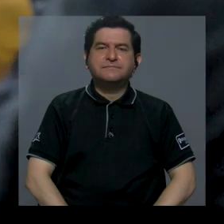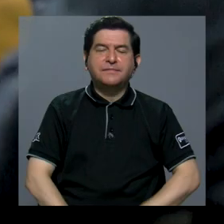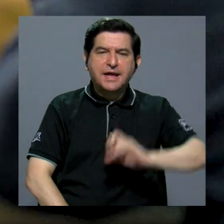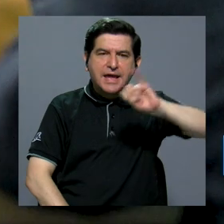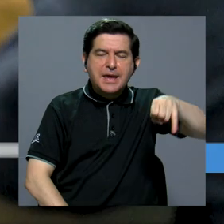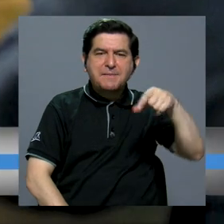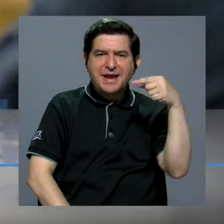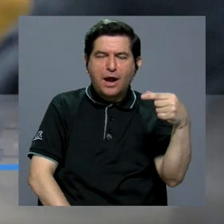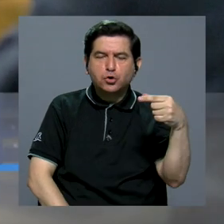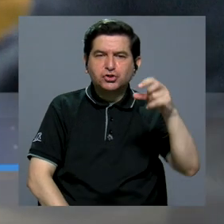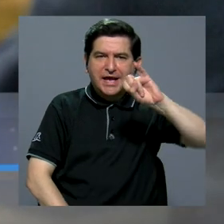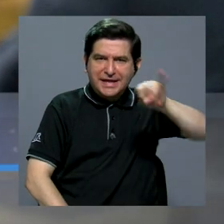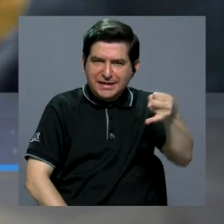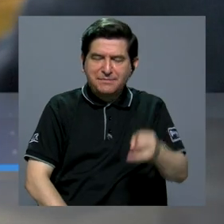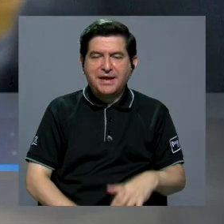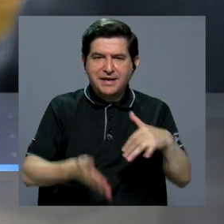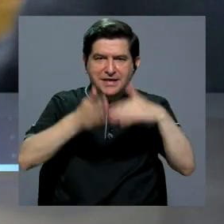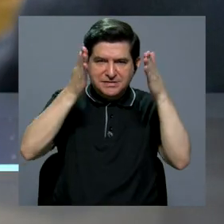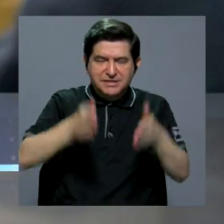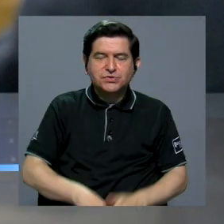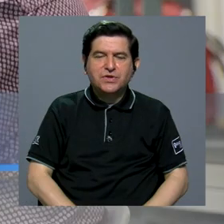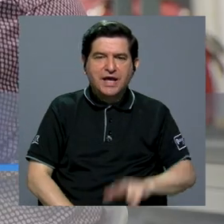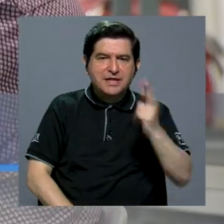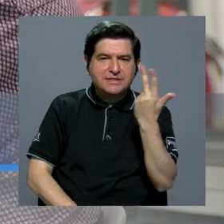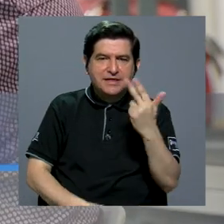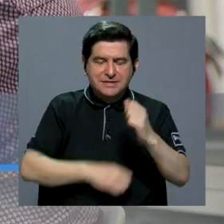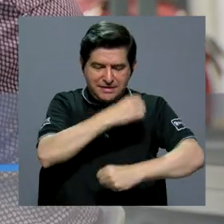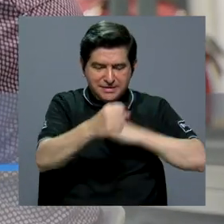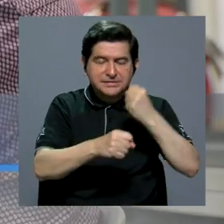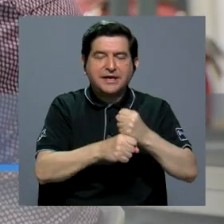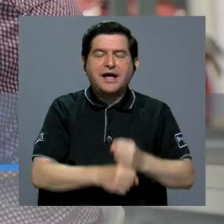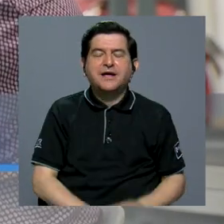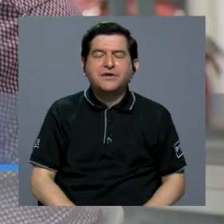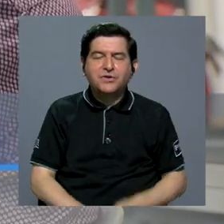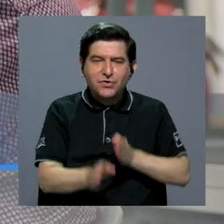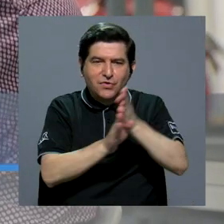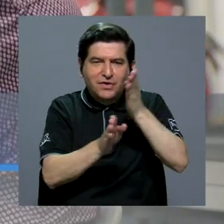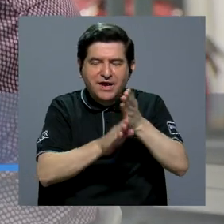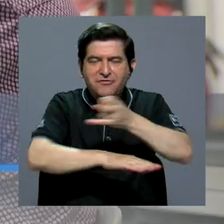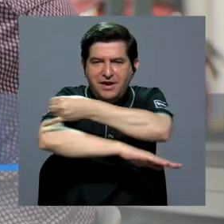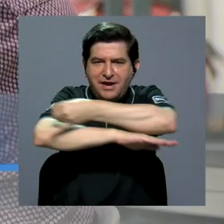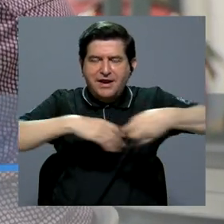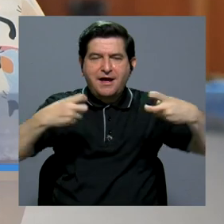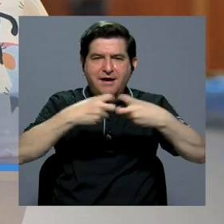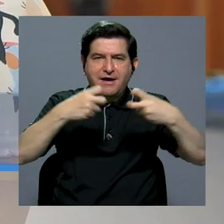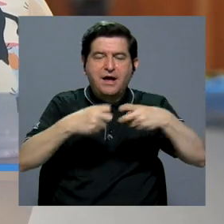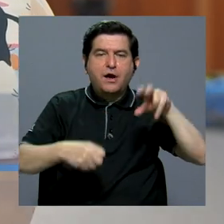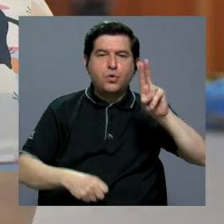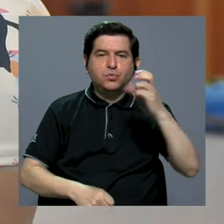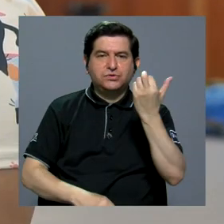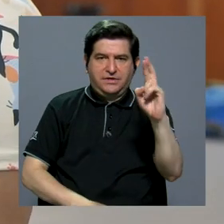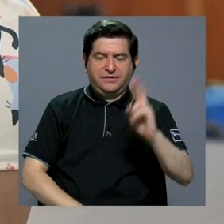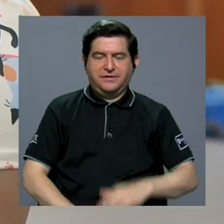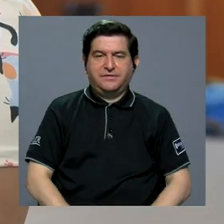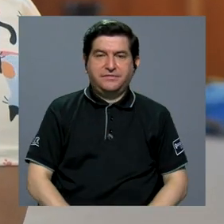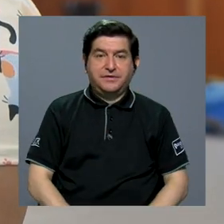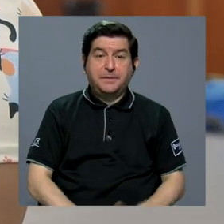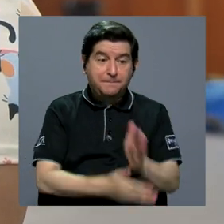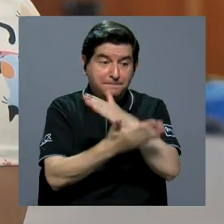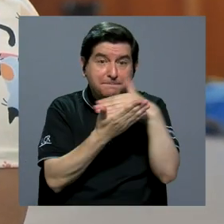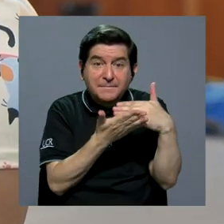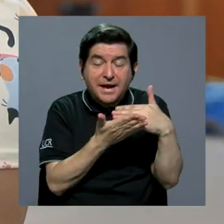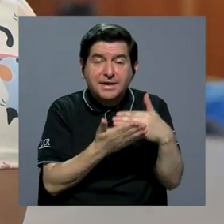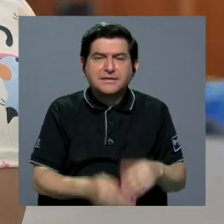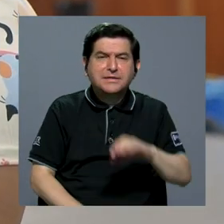Jimena González Jiménez es estudiante de tercer año de la carrera de Ingeniería Eléctrica en la Universidad de Costa Rica y